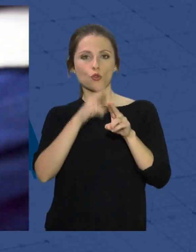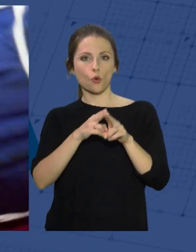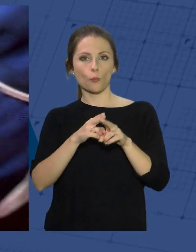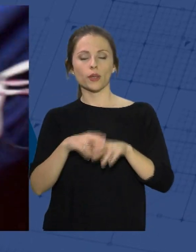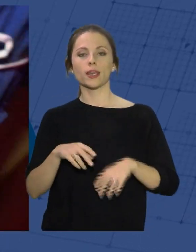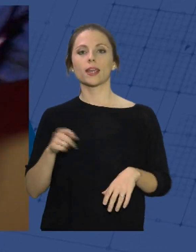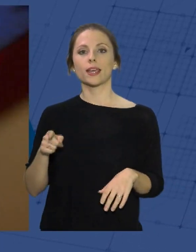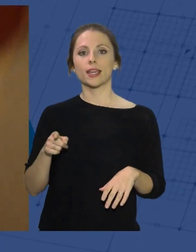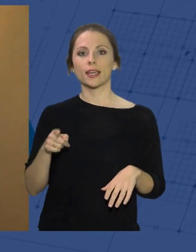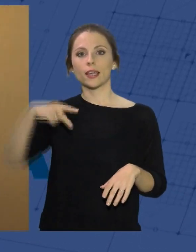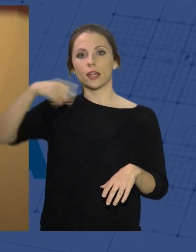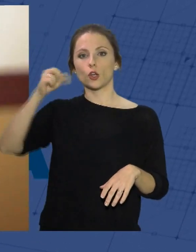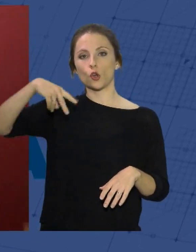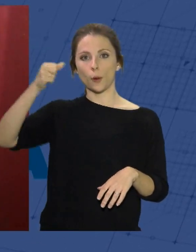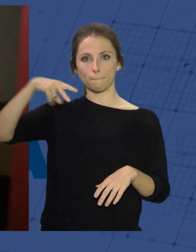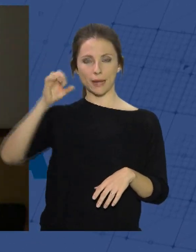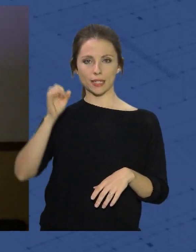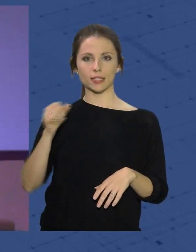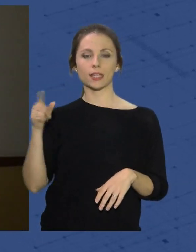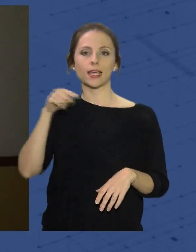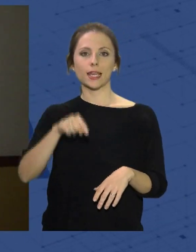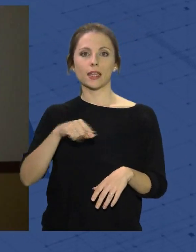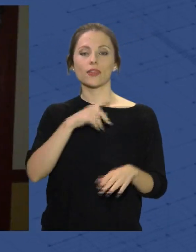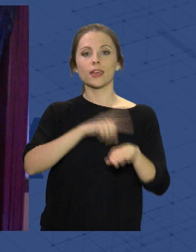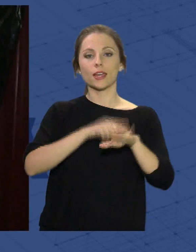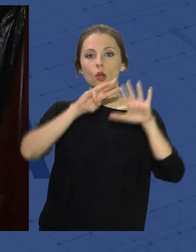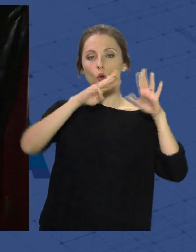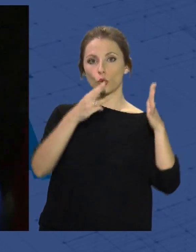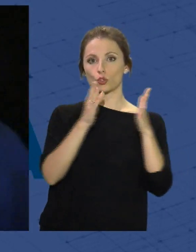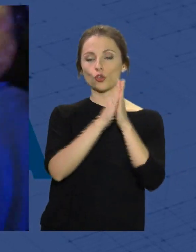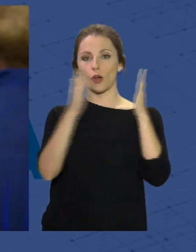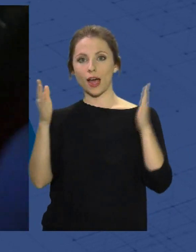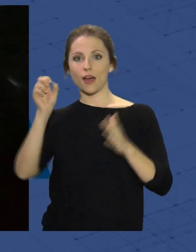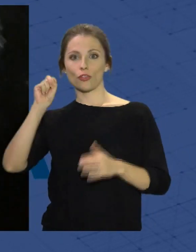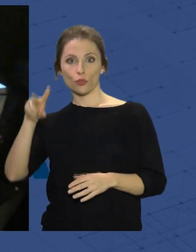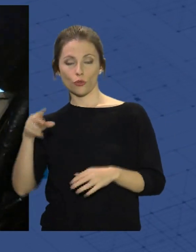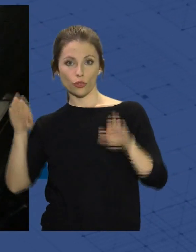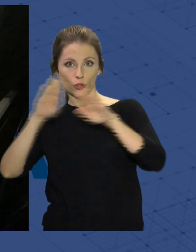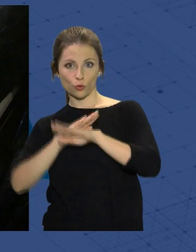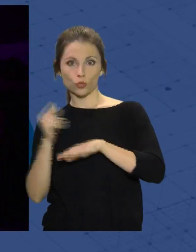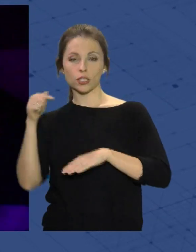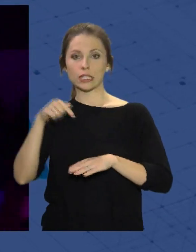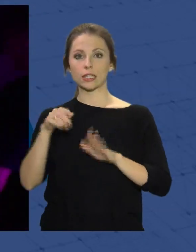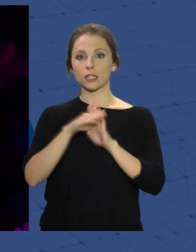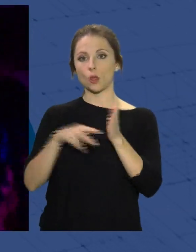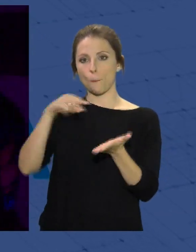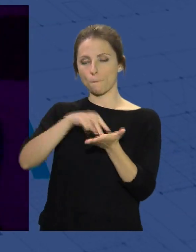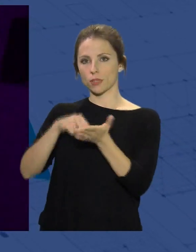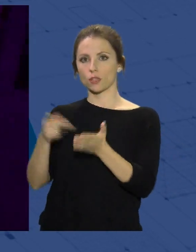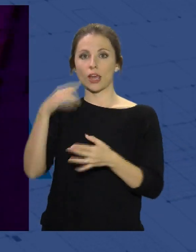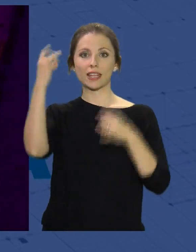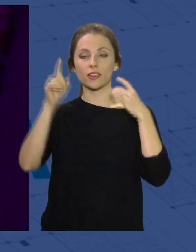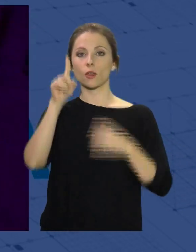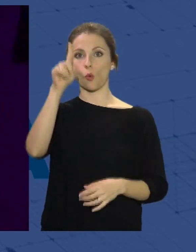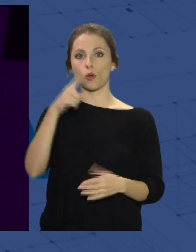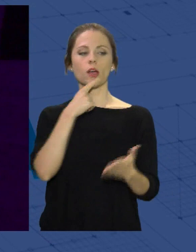recinto en un espectacular escenario terrorífico. Desde las ocho de la tarde y hasta las doce se sucedieron las presencias en una de las actividades más